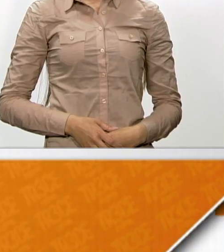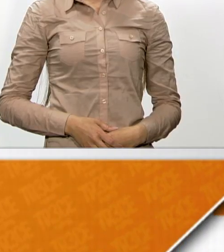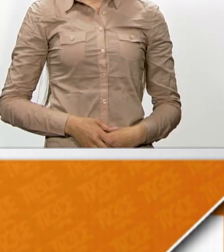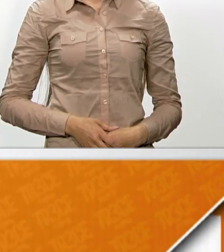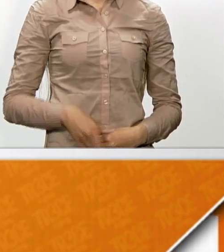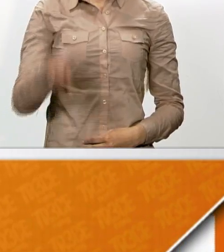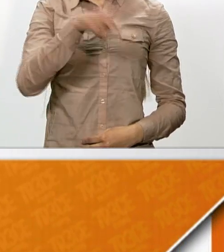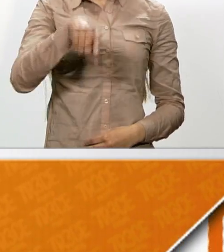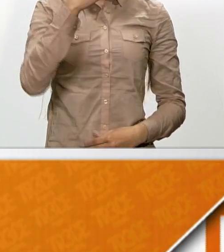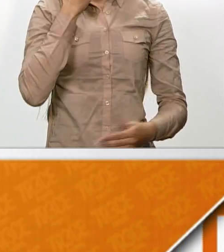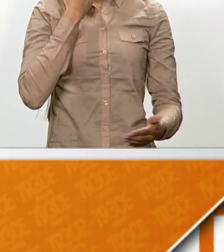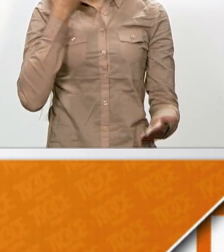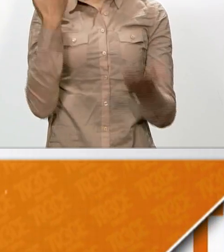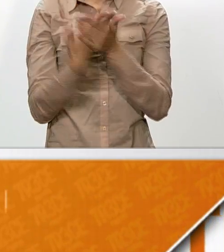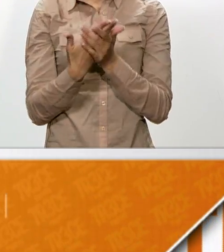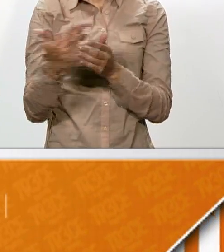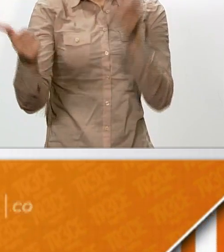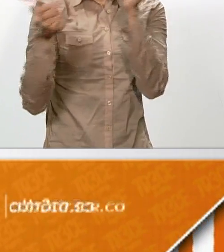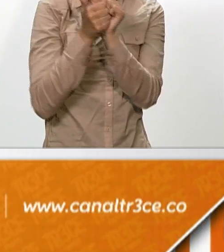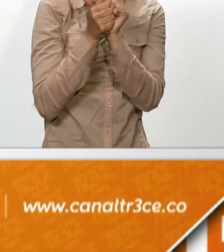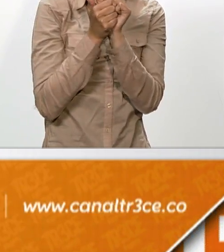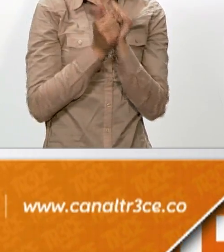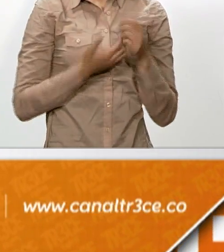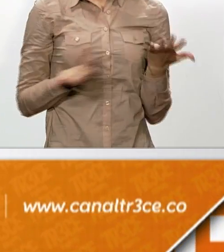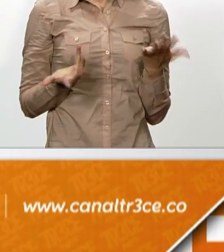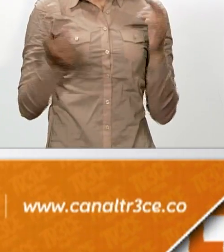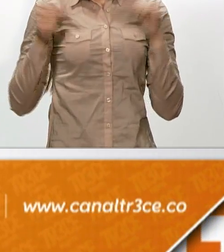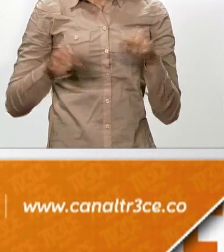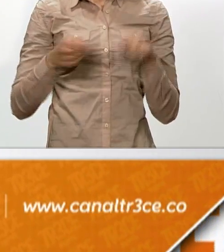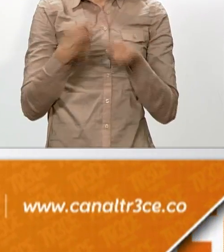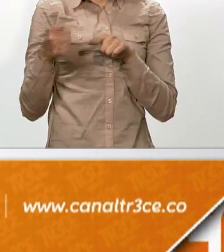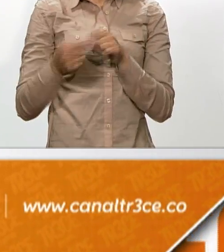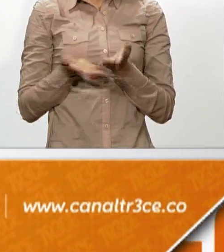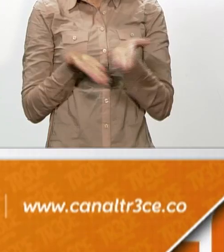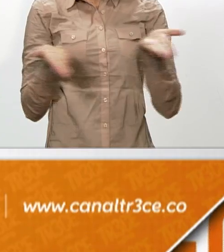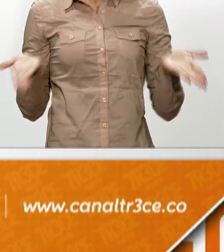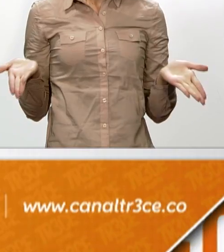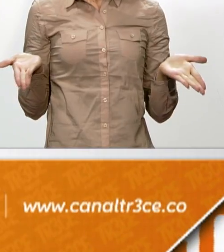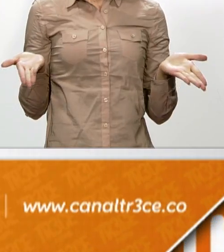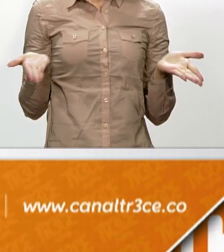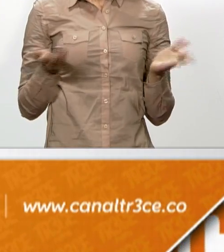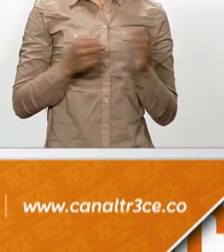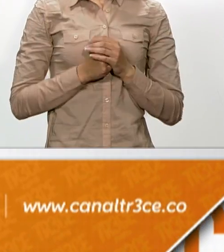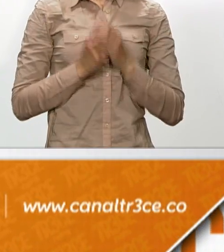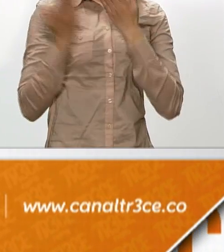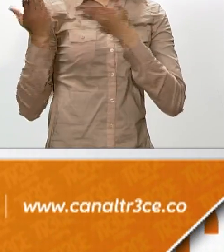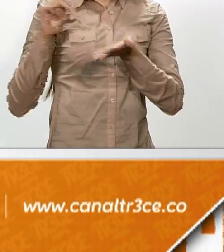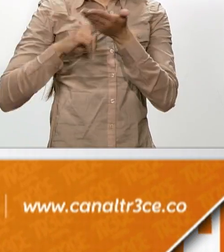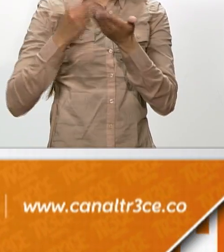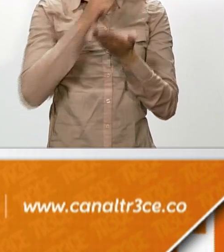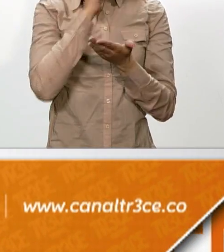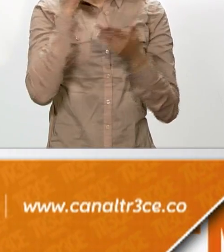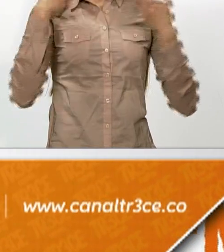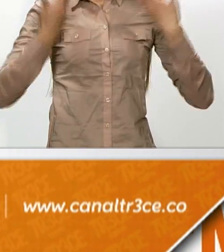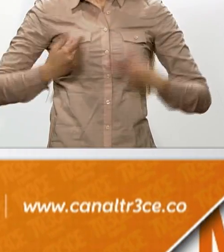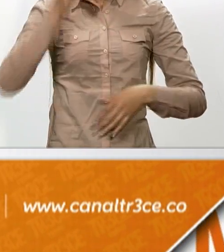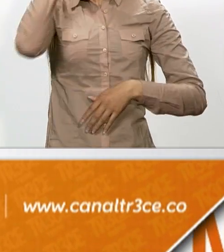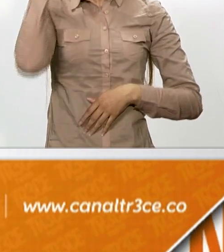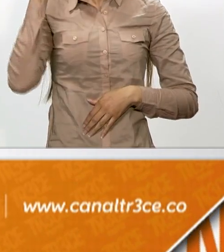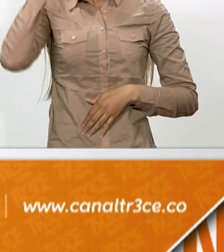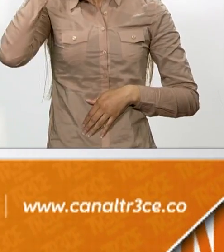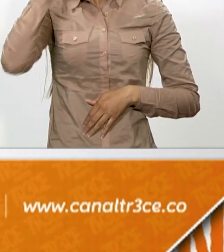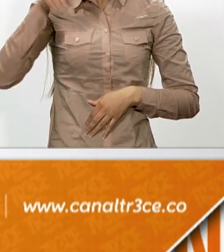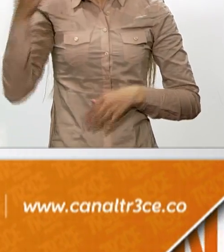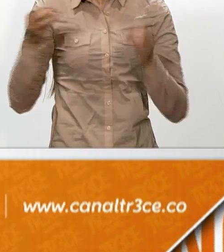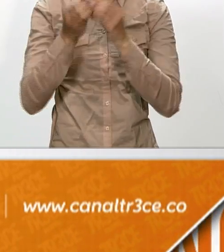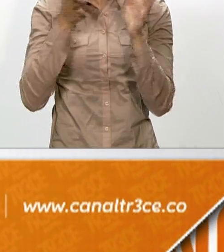A ustedes, muchas gracias por acompañarnos. Aquí en nuestras redes sociales, ella es Mayra, yo soy López y recuerden que en